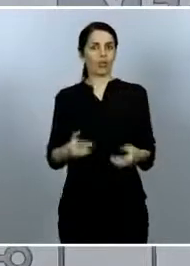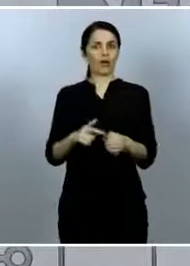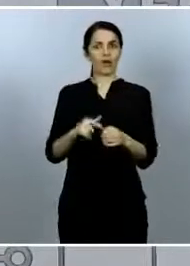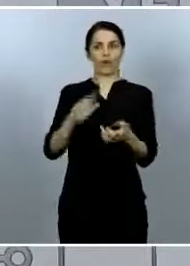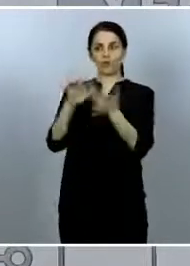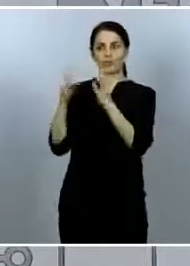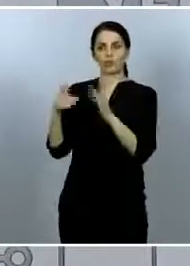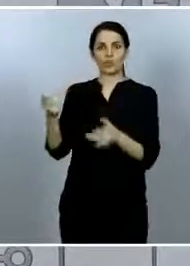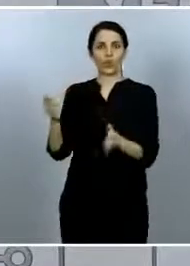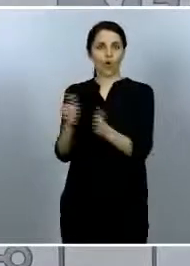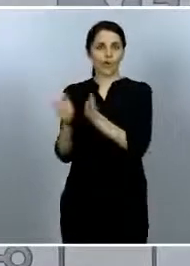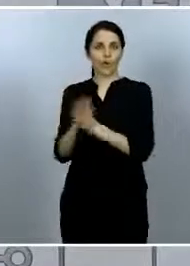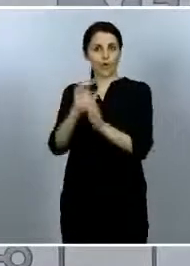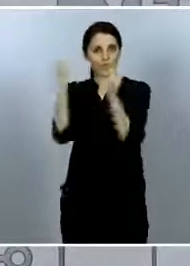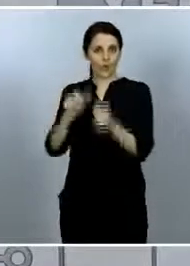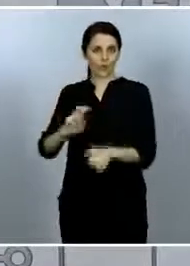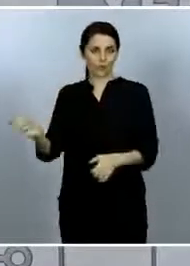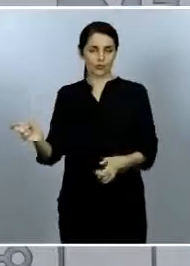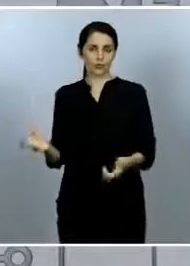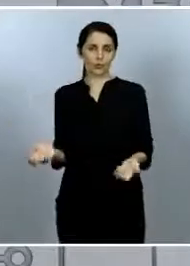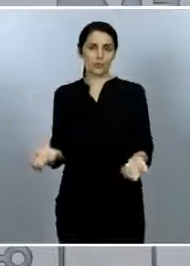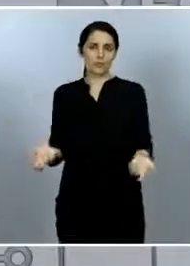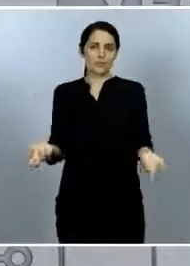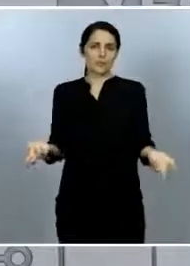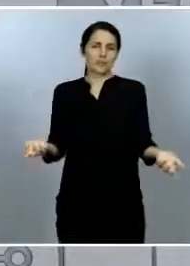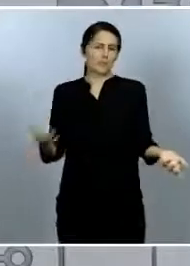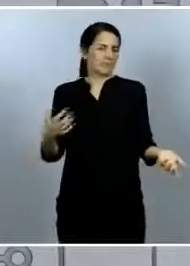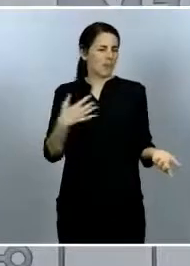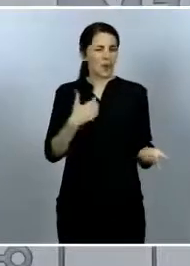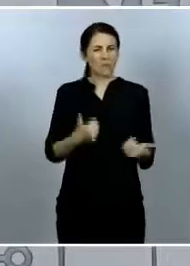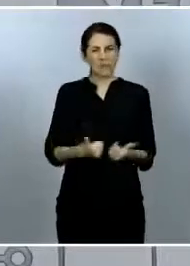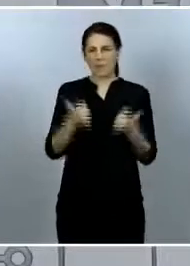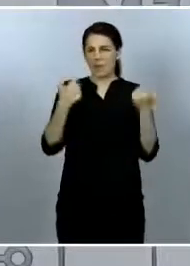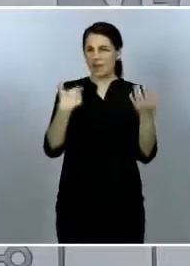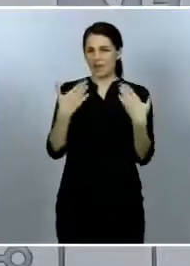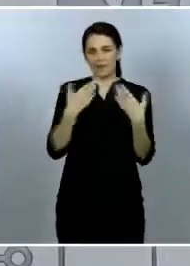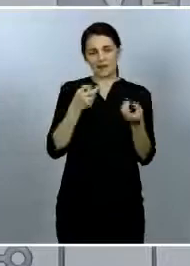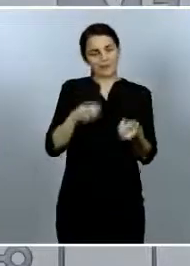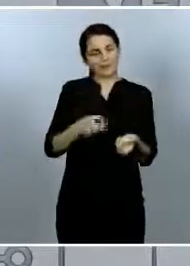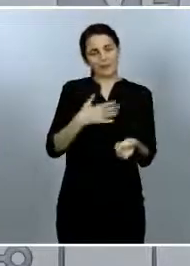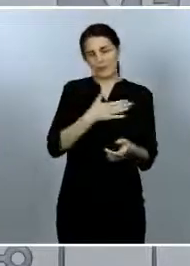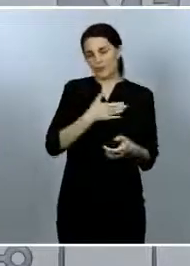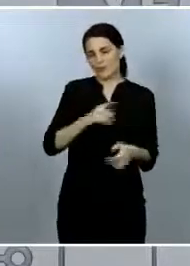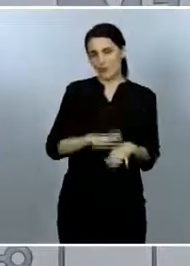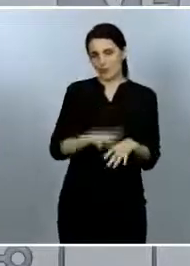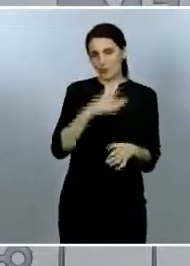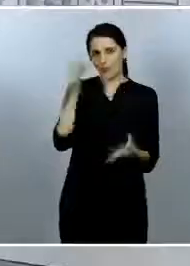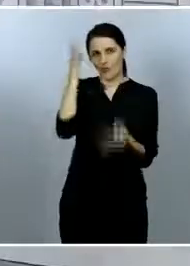Si me permite, no voy a entrar mucho más en el tema porque tampoco tengo mucho más datos para poder valorarlo.